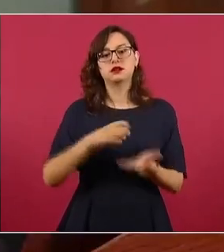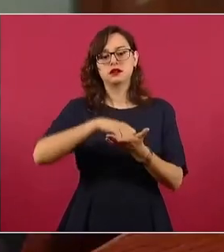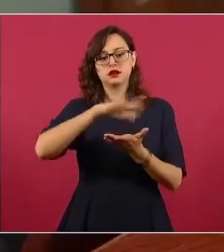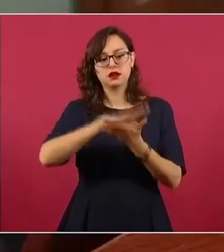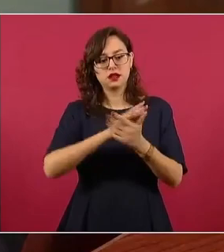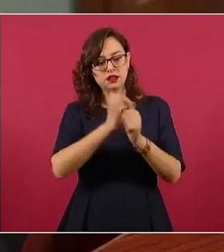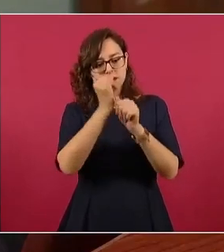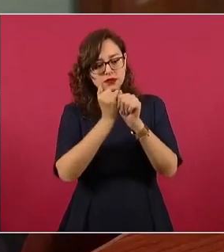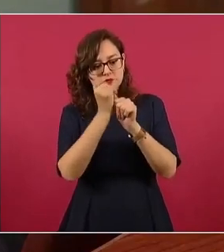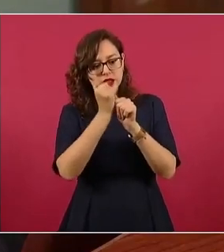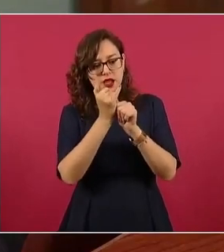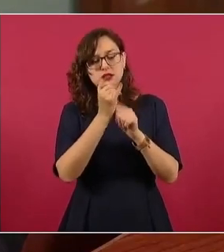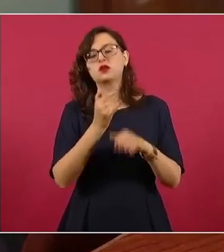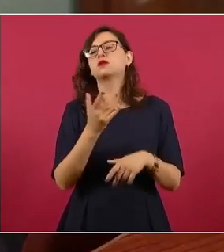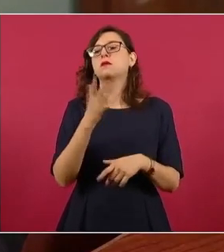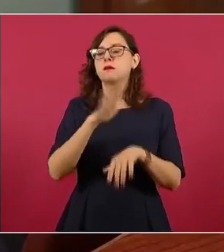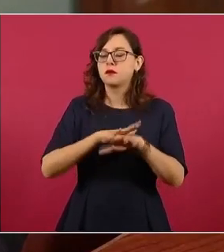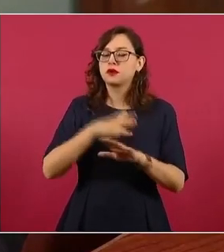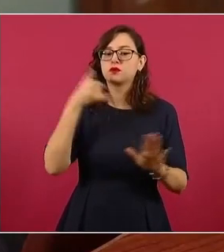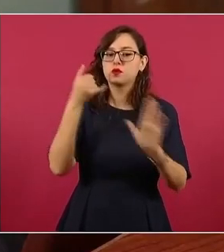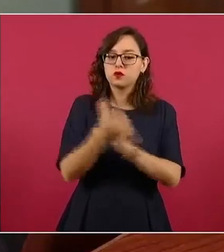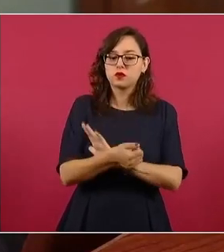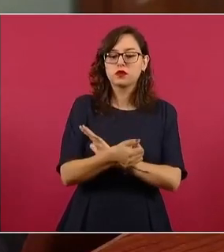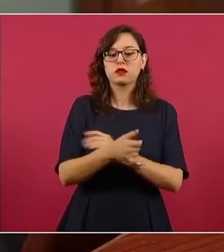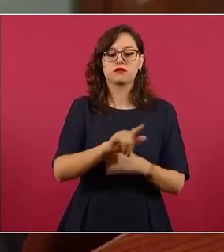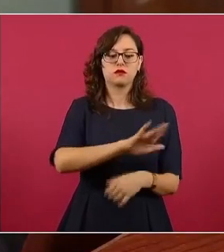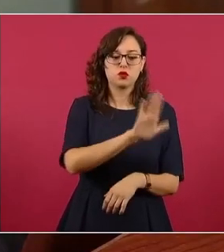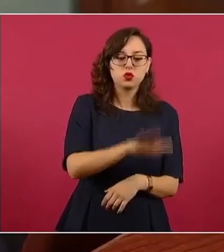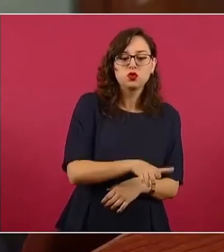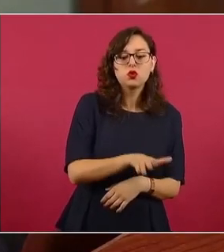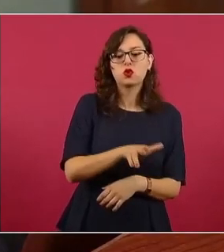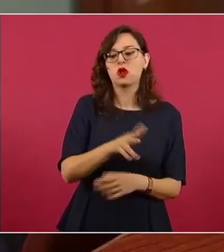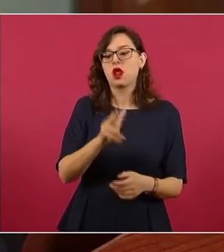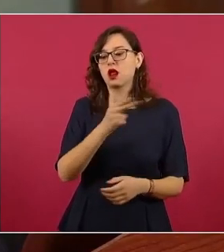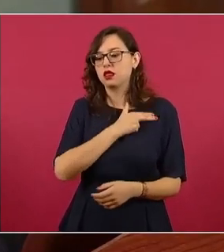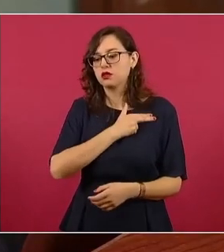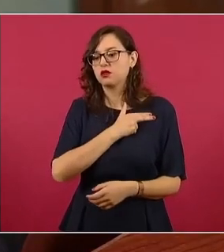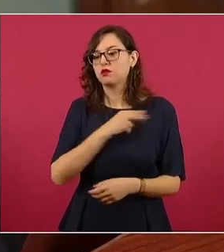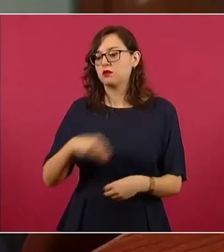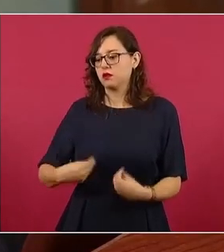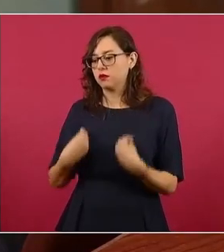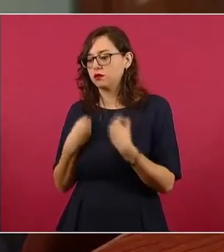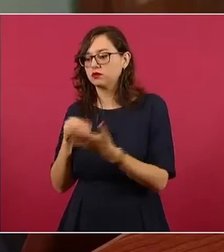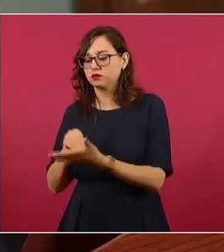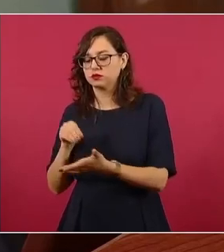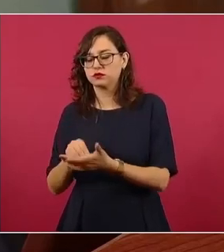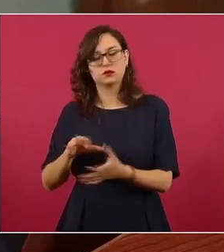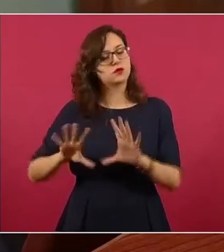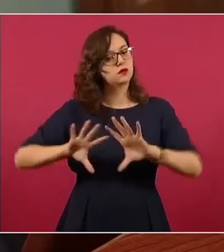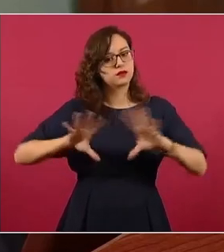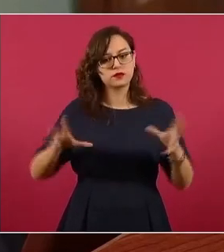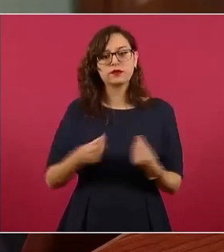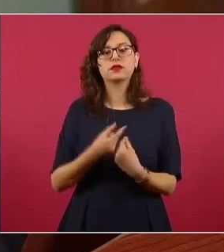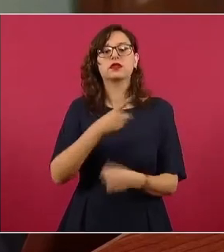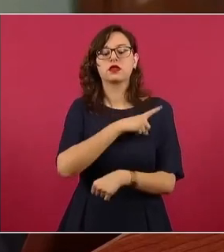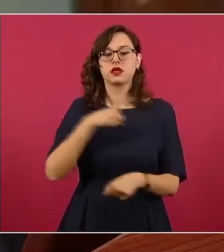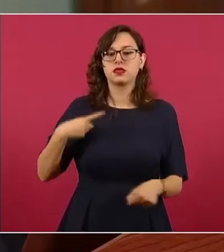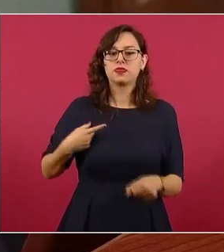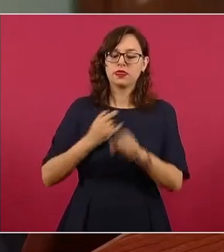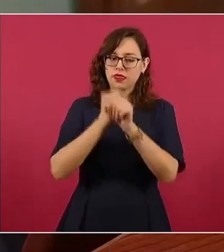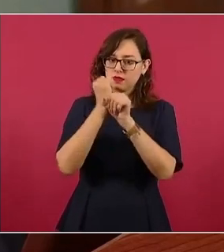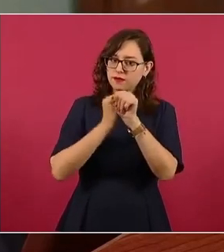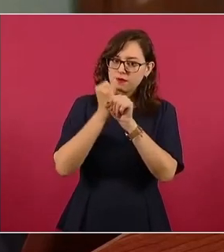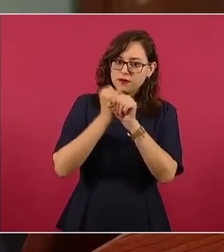investigación de los fallecidos, lesionados y sobrevivientes. También ofreció gestionar ante las autoridades de seguridad pública la